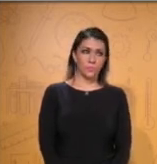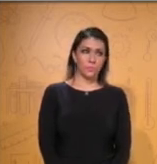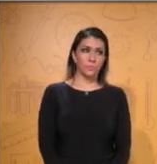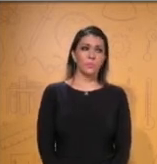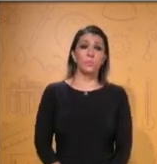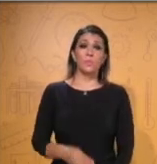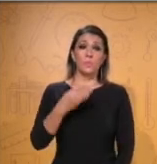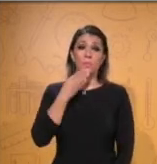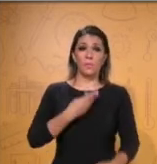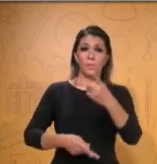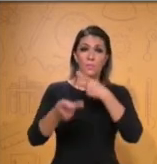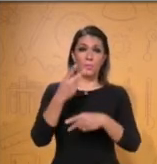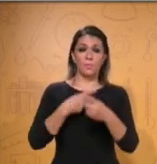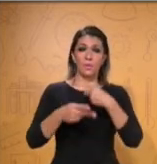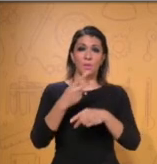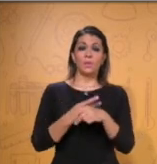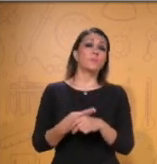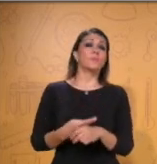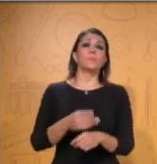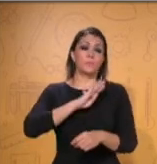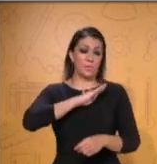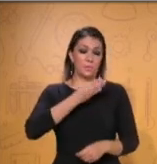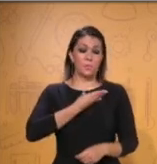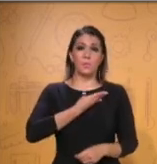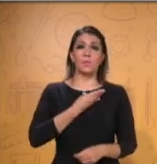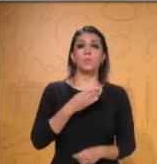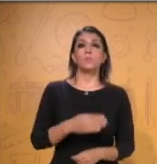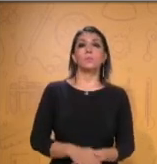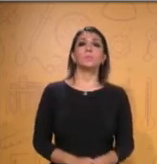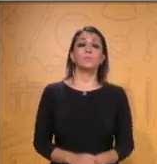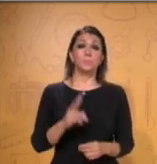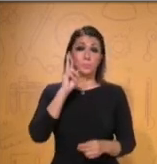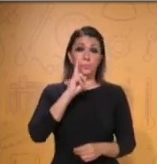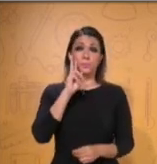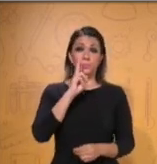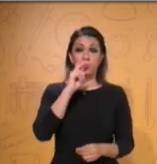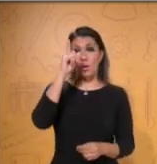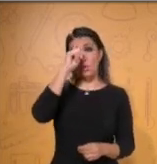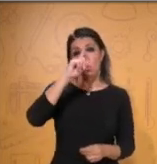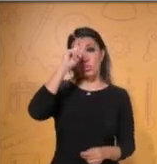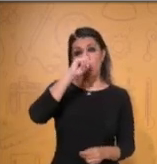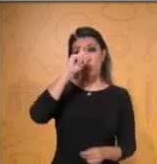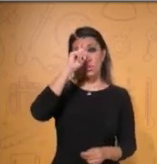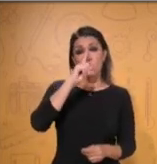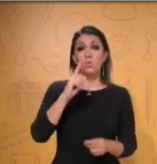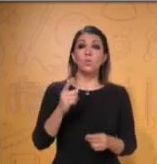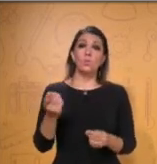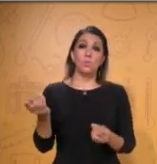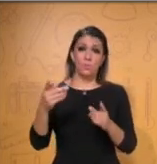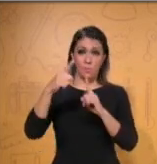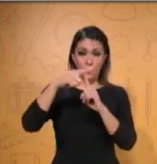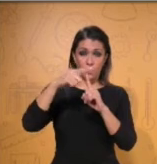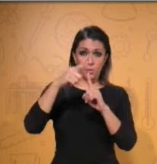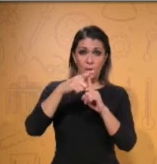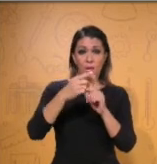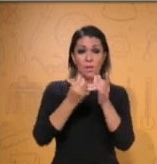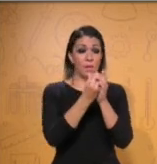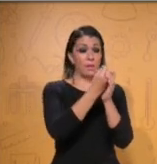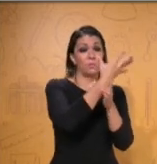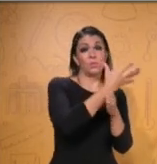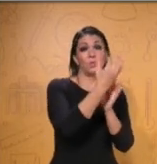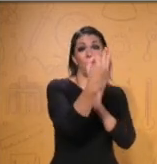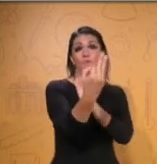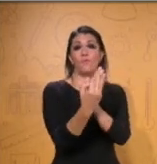Bienvenidos a Lengua Materna Español. En esta ocasión, veremos algunas recomendaciones para sus próximas exposiciones frente a grupo.